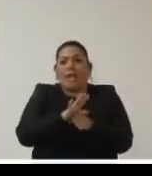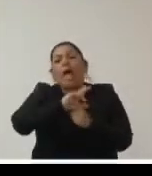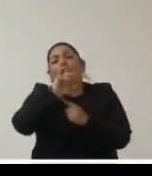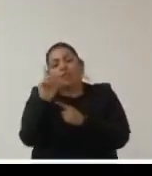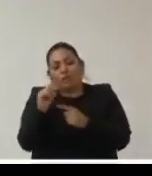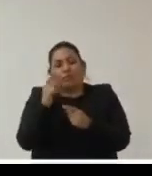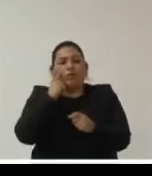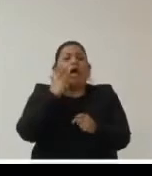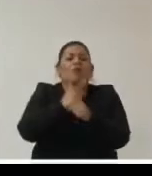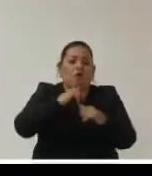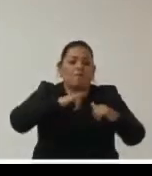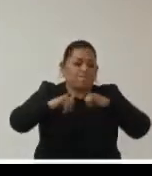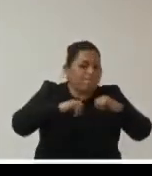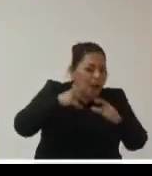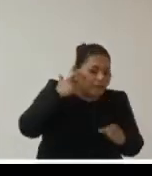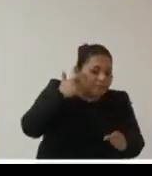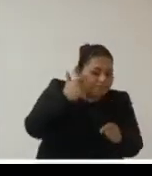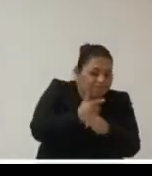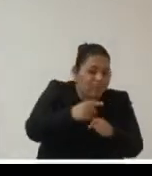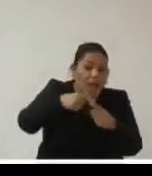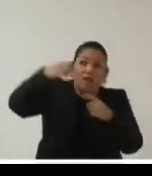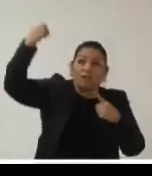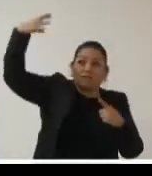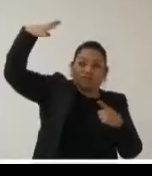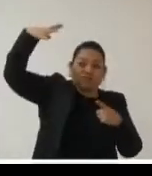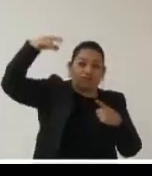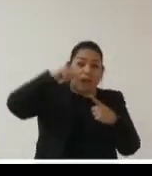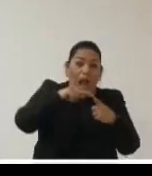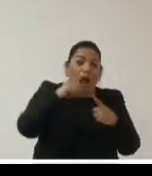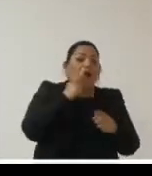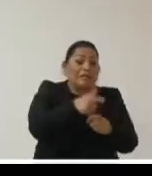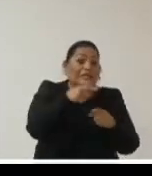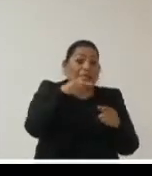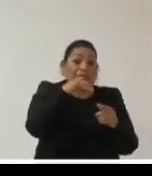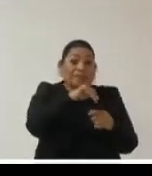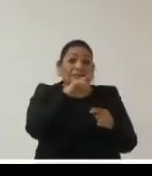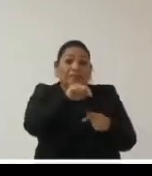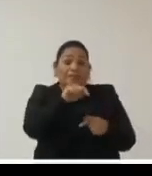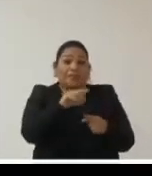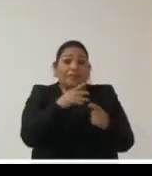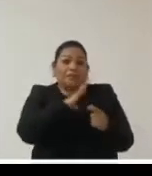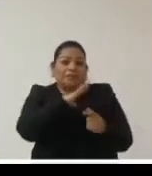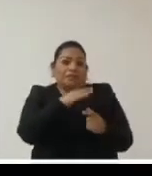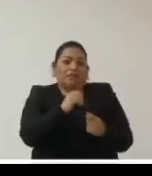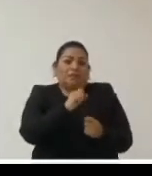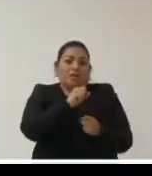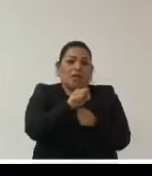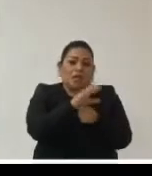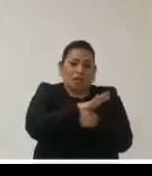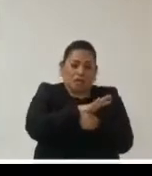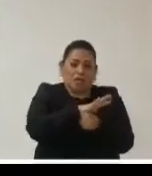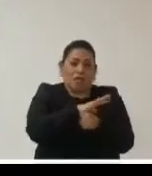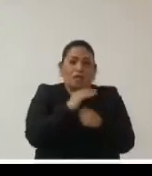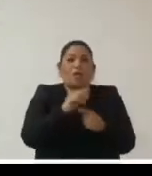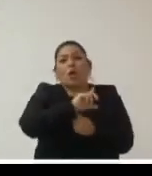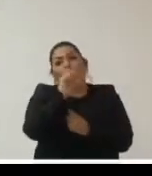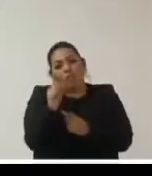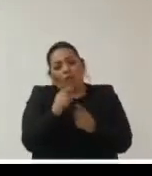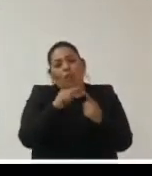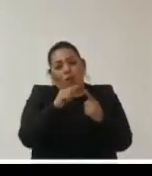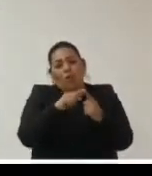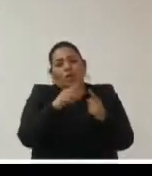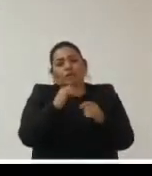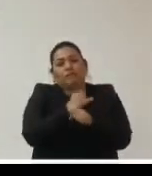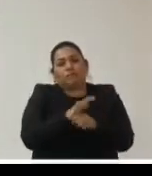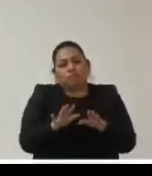donde hay unas diferencias tremendas en cuanto al porcentaje de descargas por un lado y por otra parte una vez descargadas el